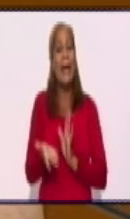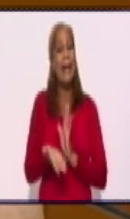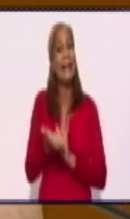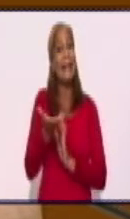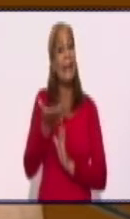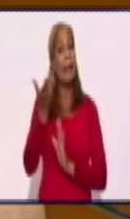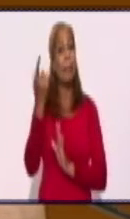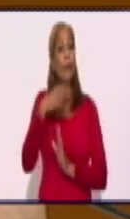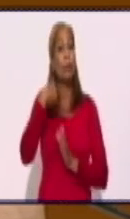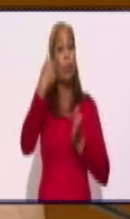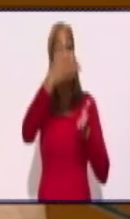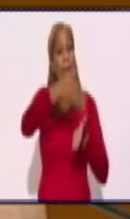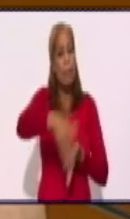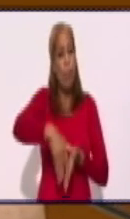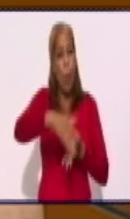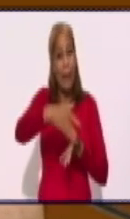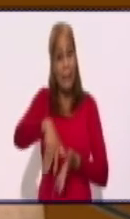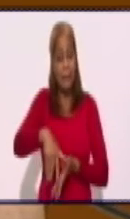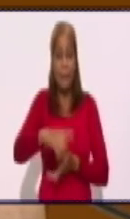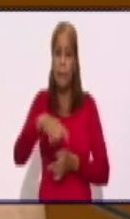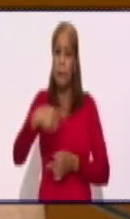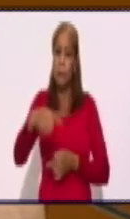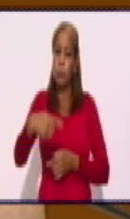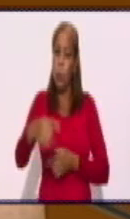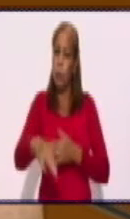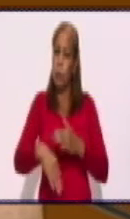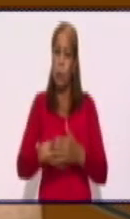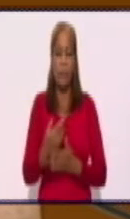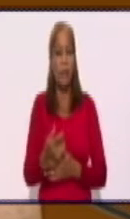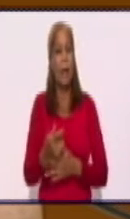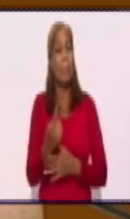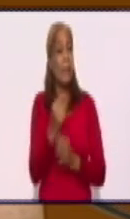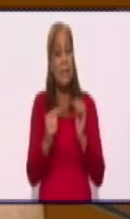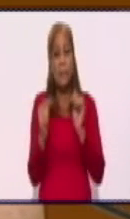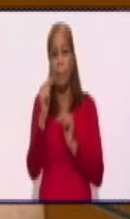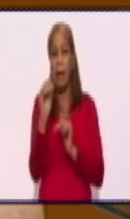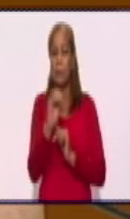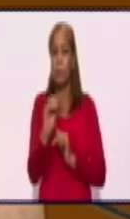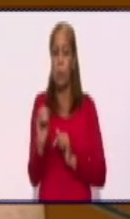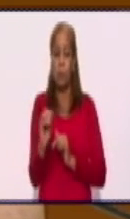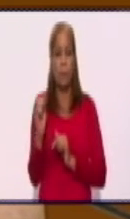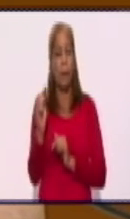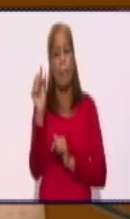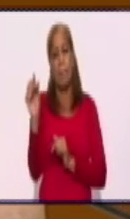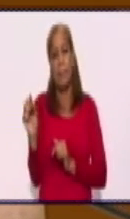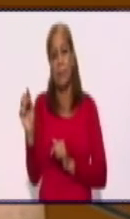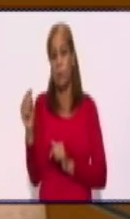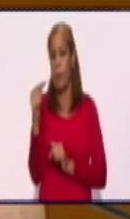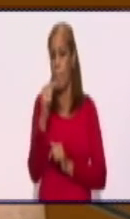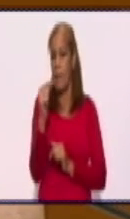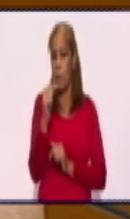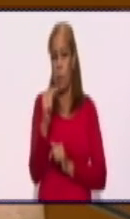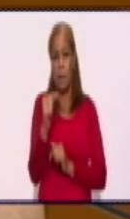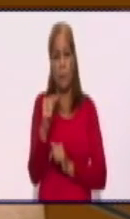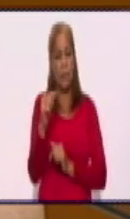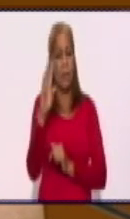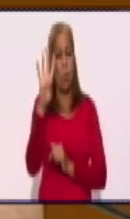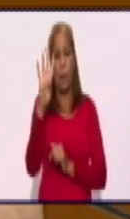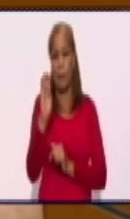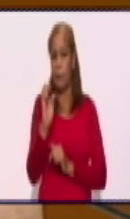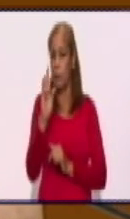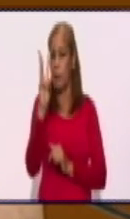la morbimortalidad en personas jóvenes, en personas menores de 60 años. Es decir que